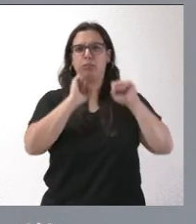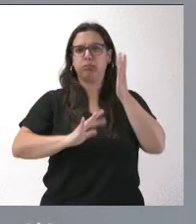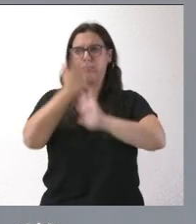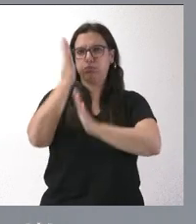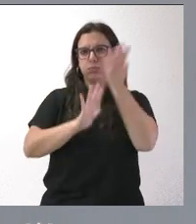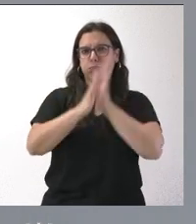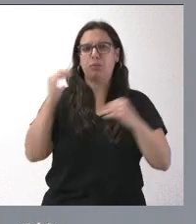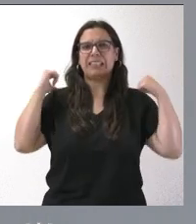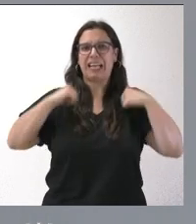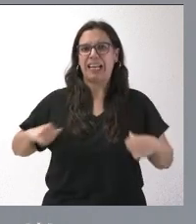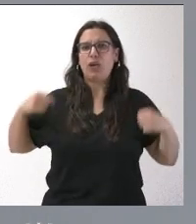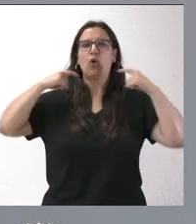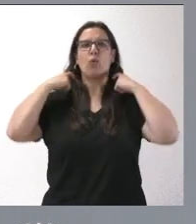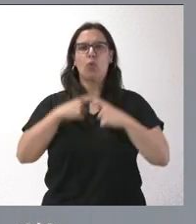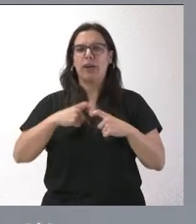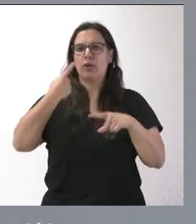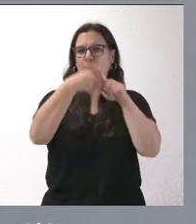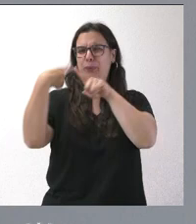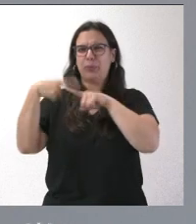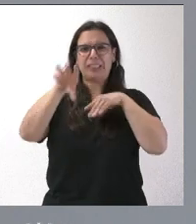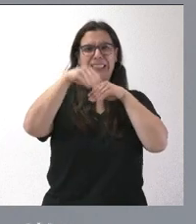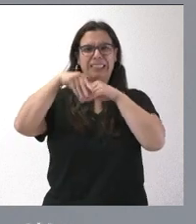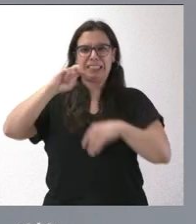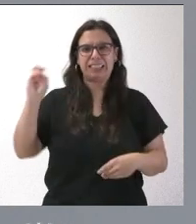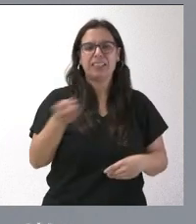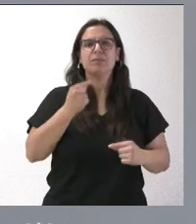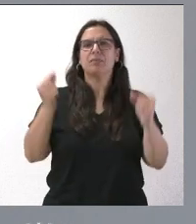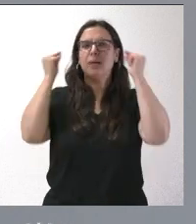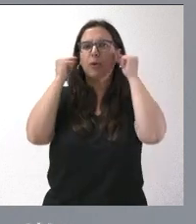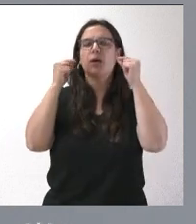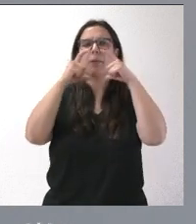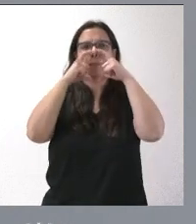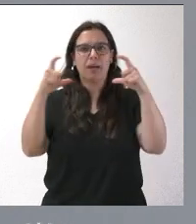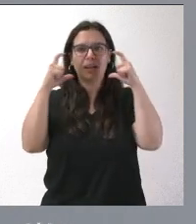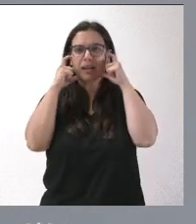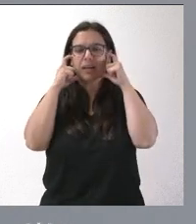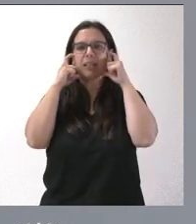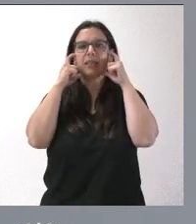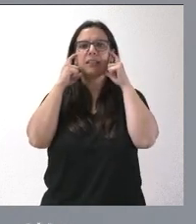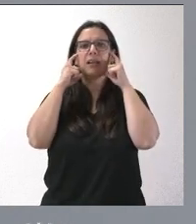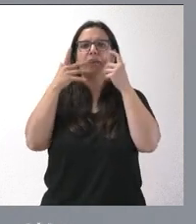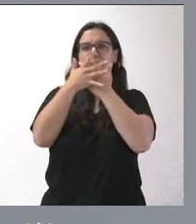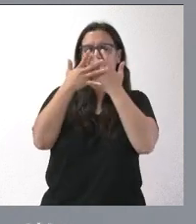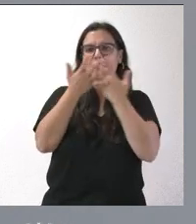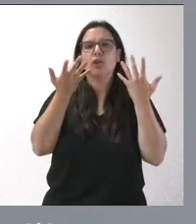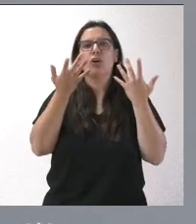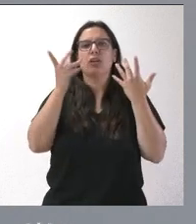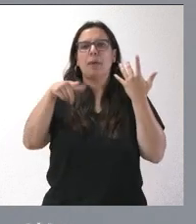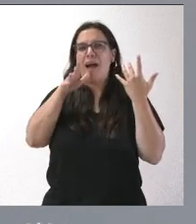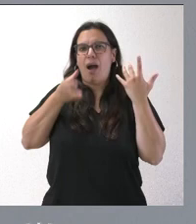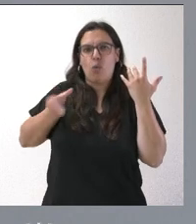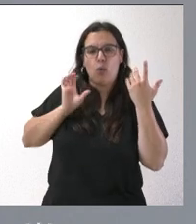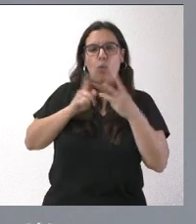ignífugas y material complementario que incluye tapones auditivos, mascarillas, autofiltrante, cantimplora,